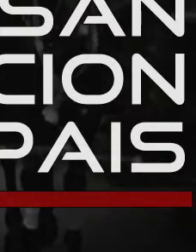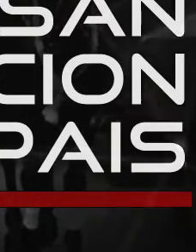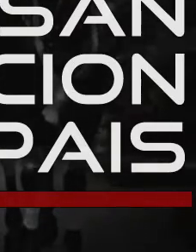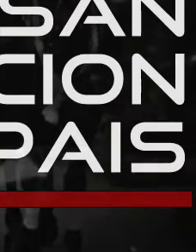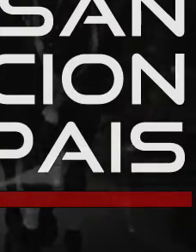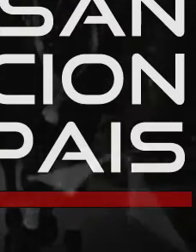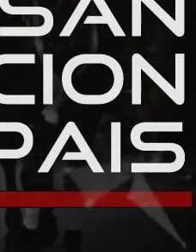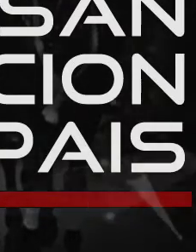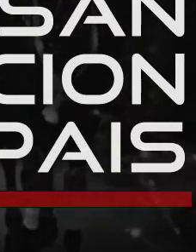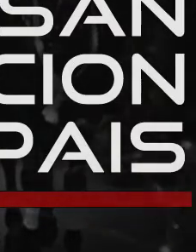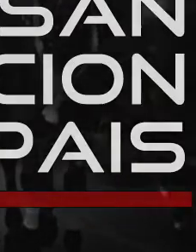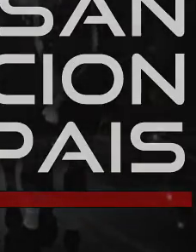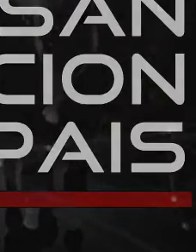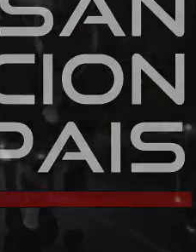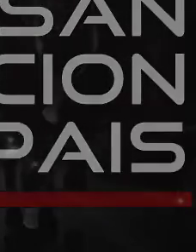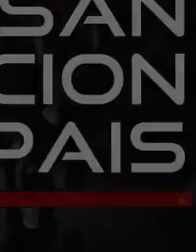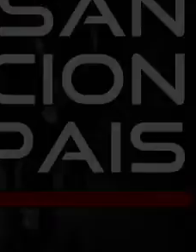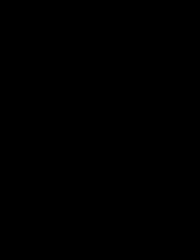de nuestro canal.